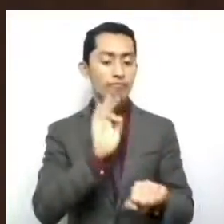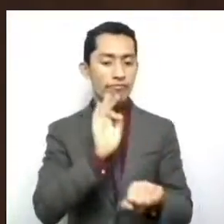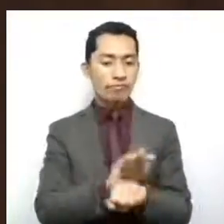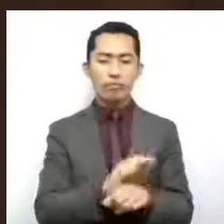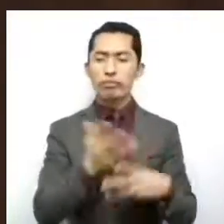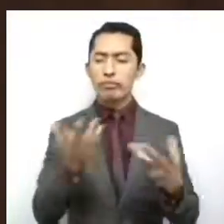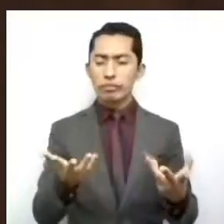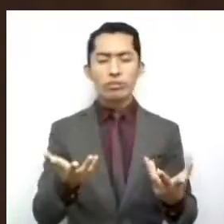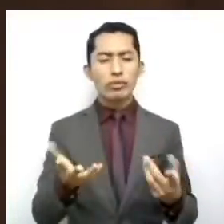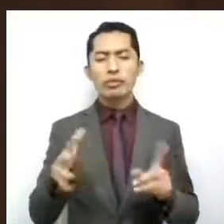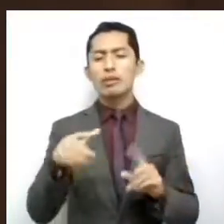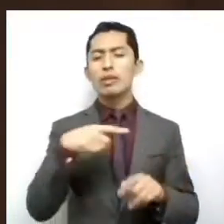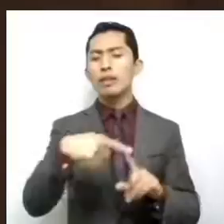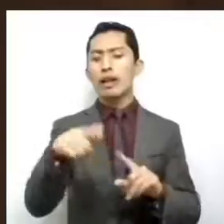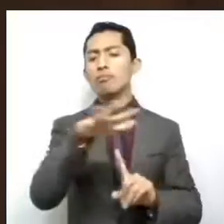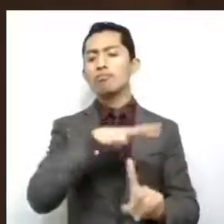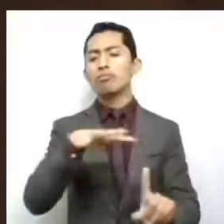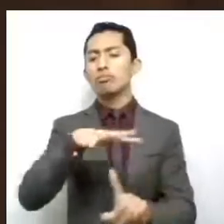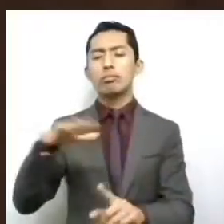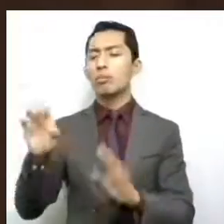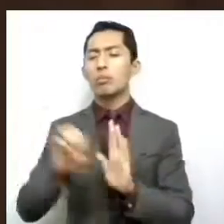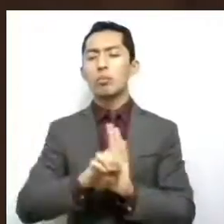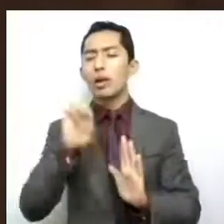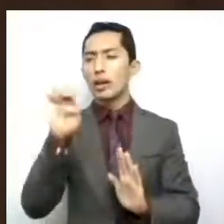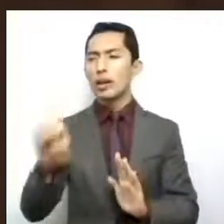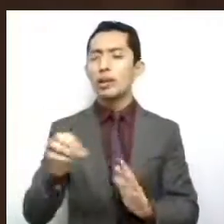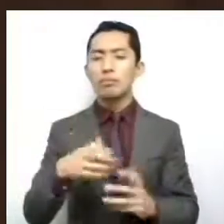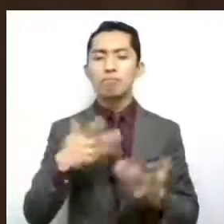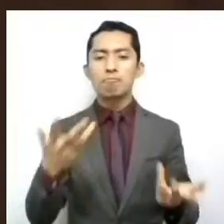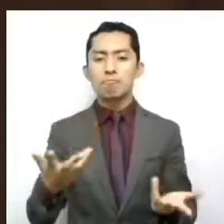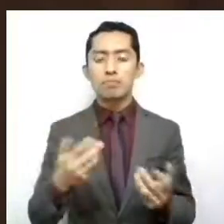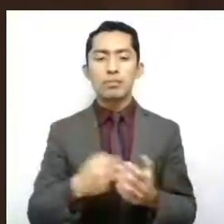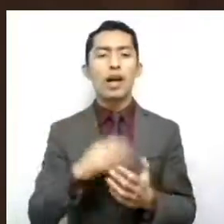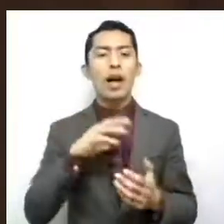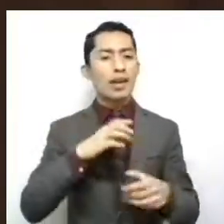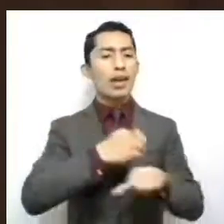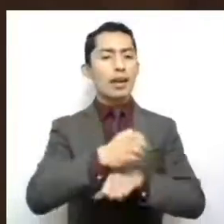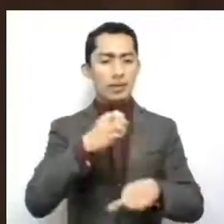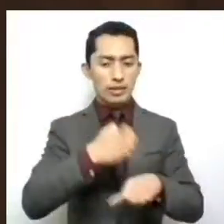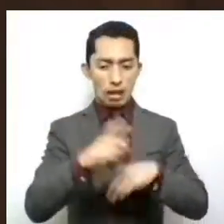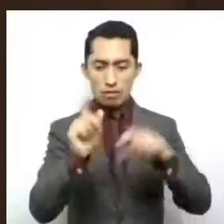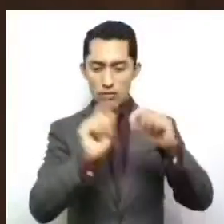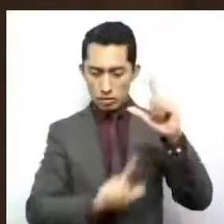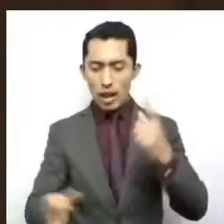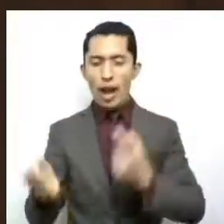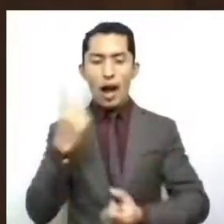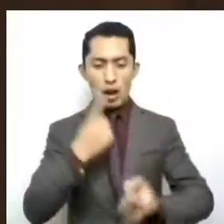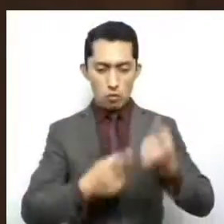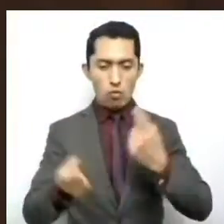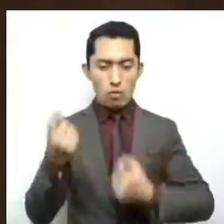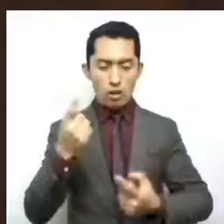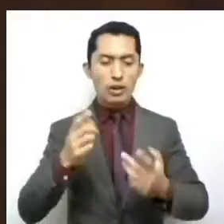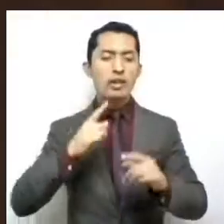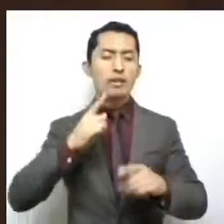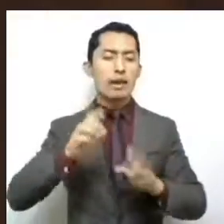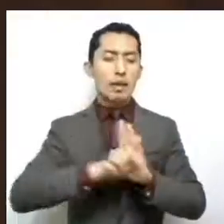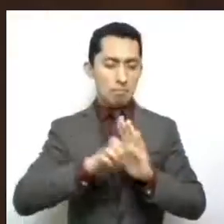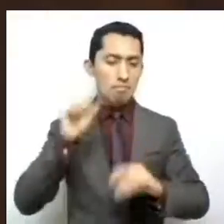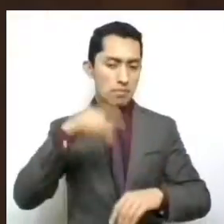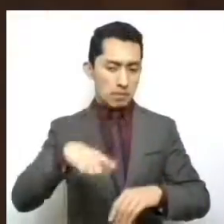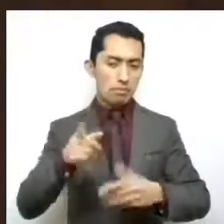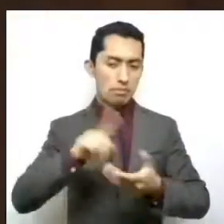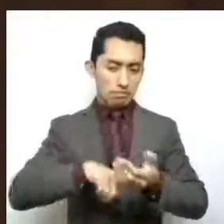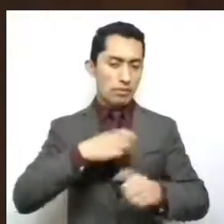ámbitos, por ejemplo, diversas entidades federativas, incluida el Estado de México,